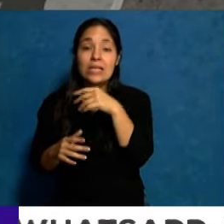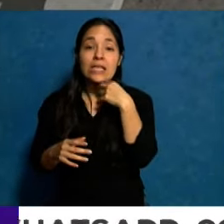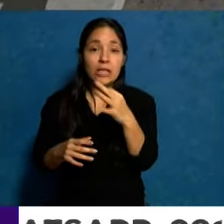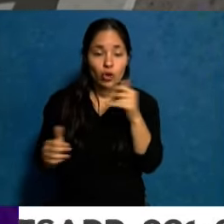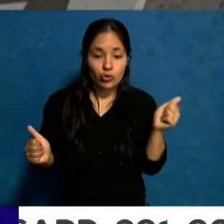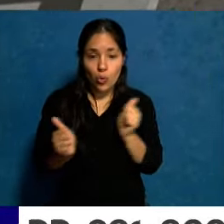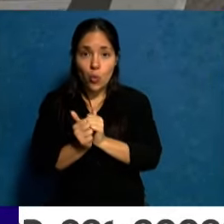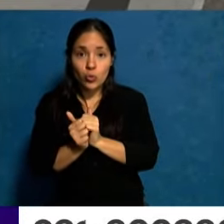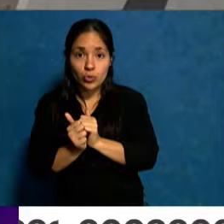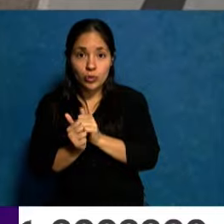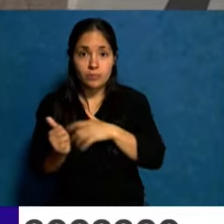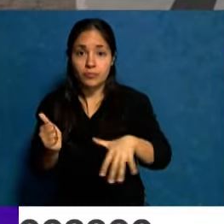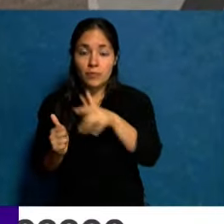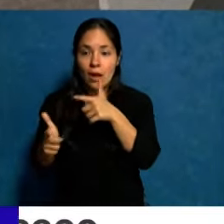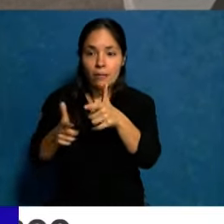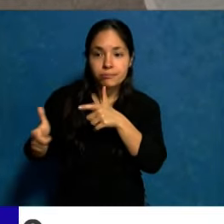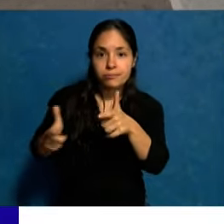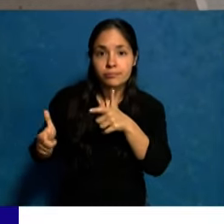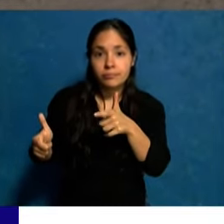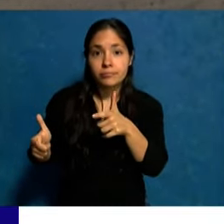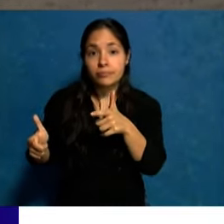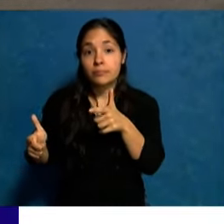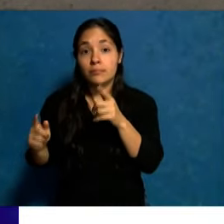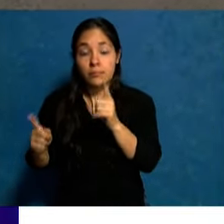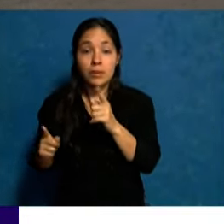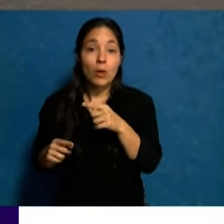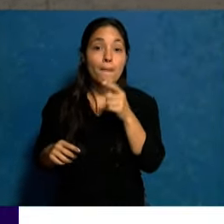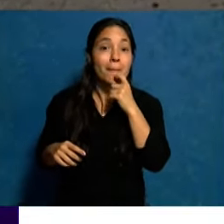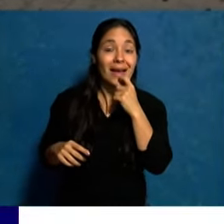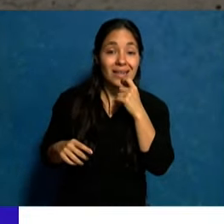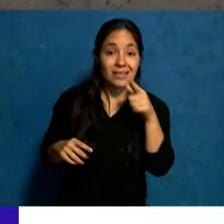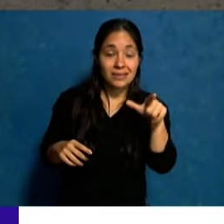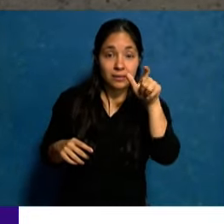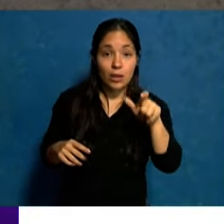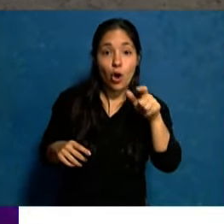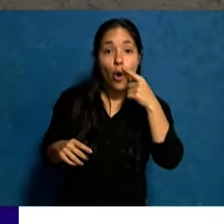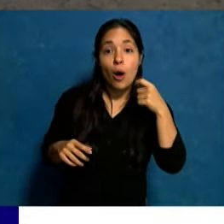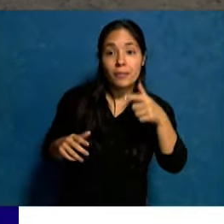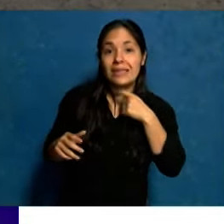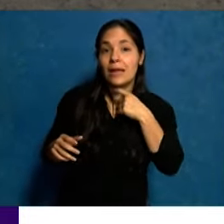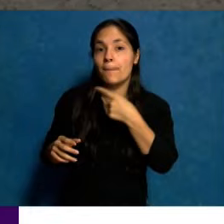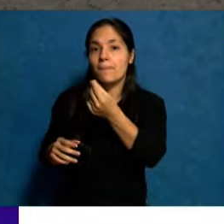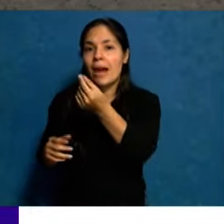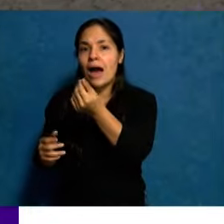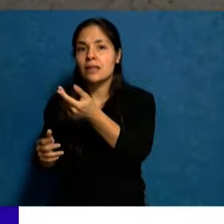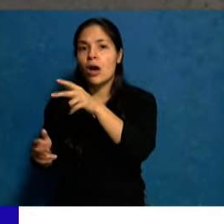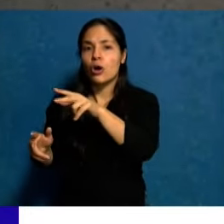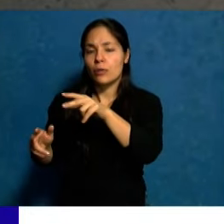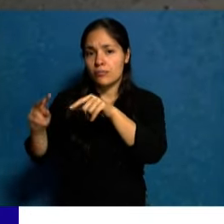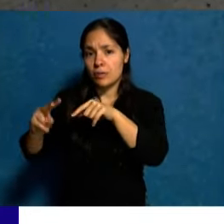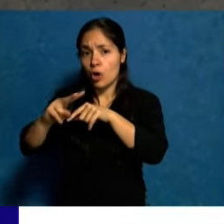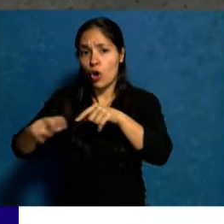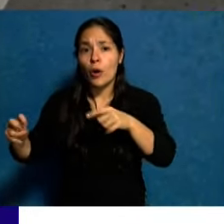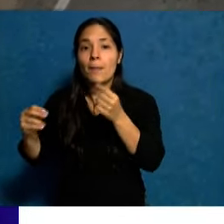hijos en la planta baja. Y de acuerdo con la reconstrucción, los autores le exigieron a la mujer un dinero cobrado por la